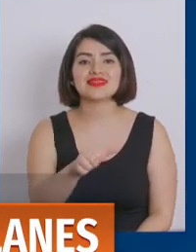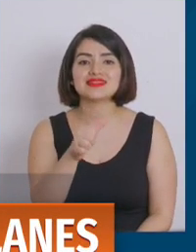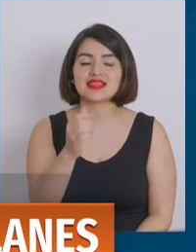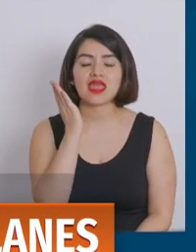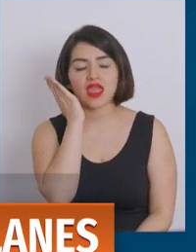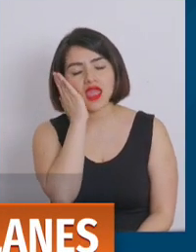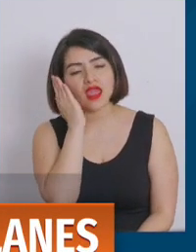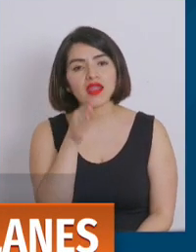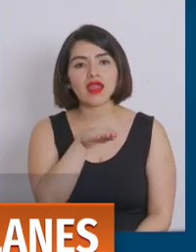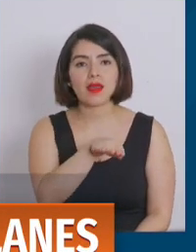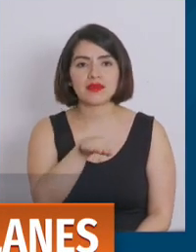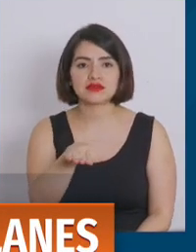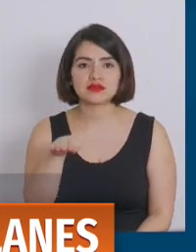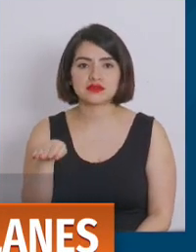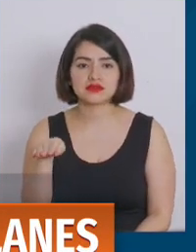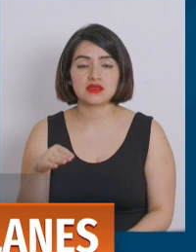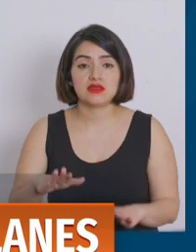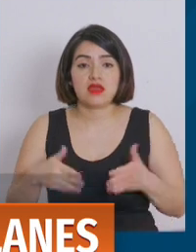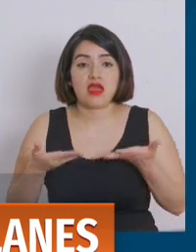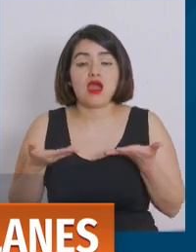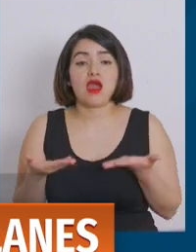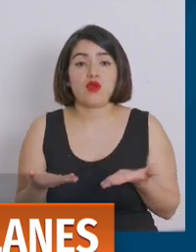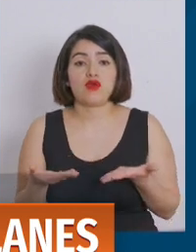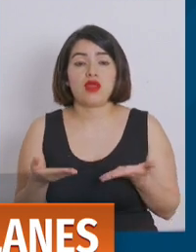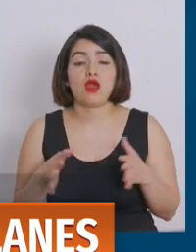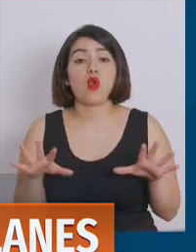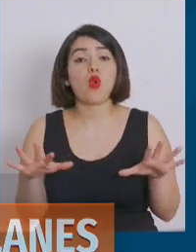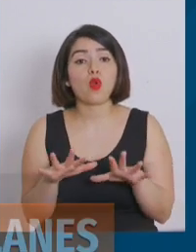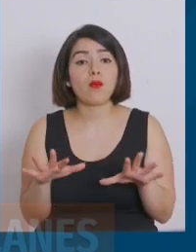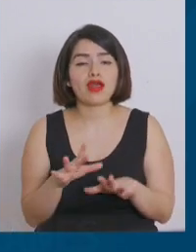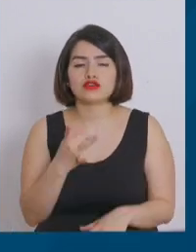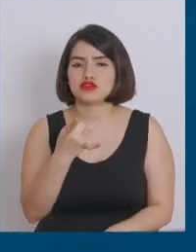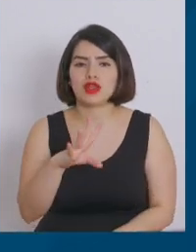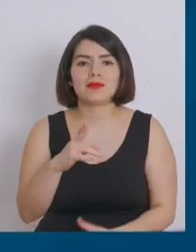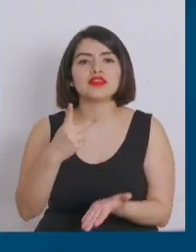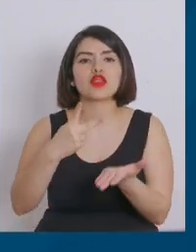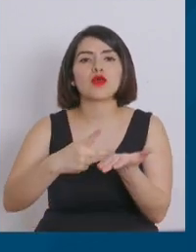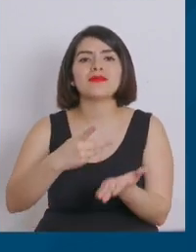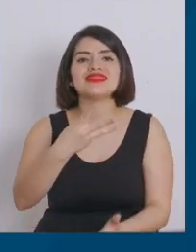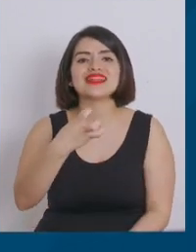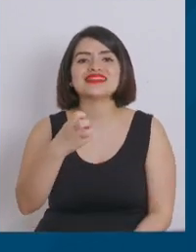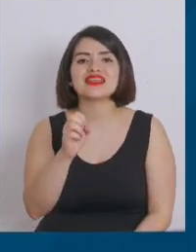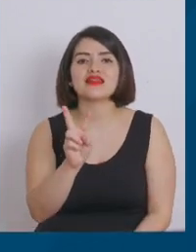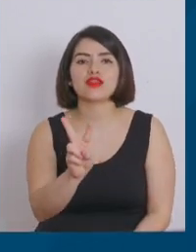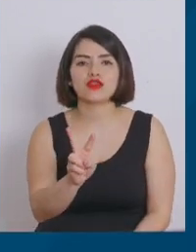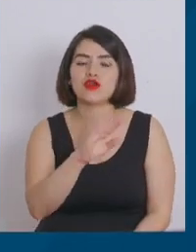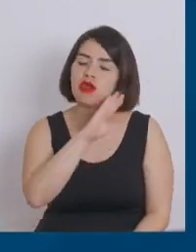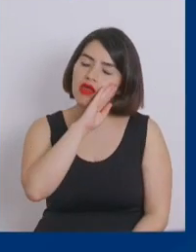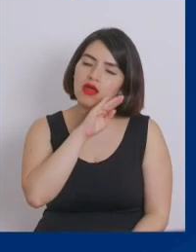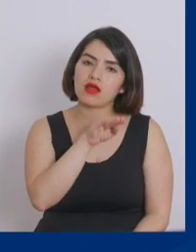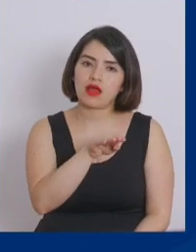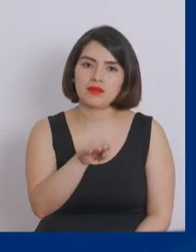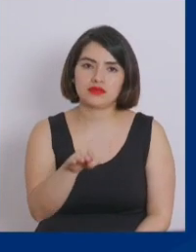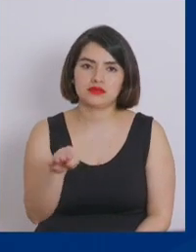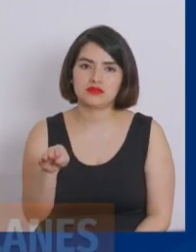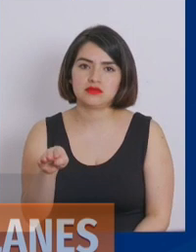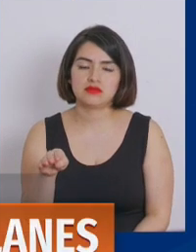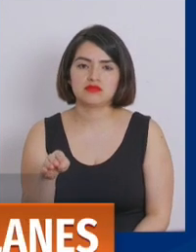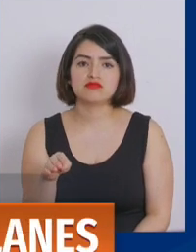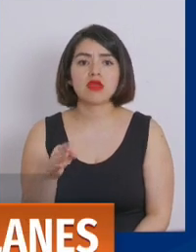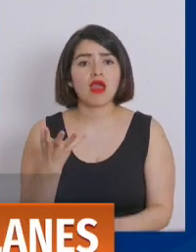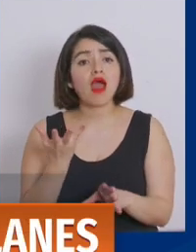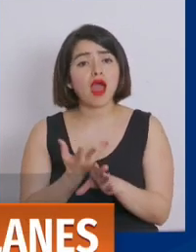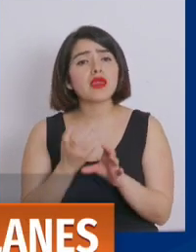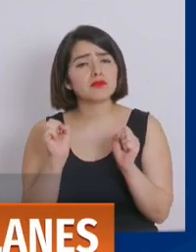y actualmente tenemos ocupadas solamente 2.302 camas, por lo tanto tenemos la